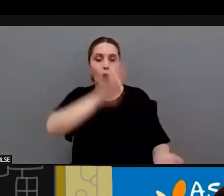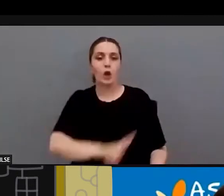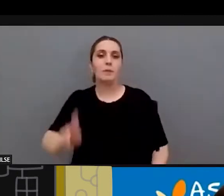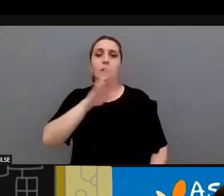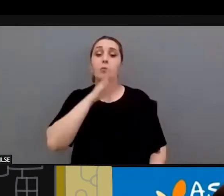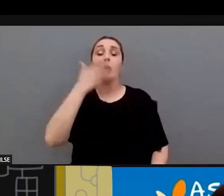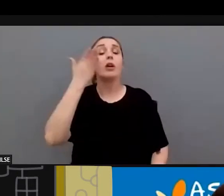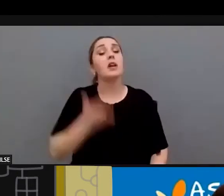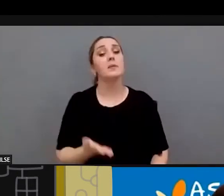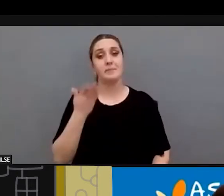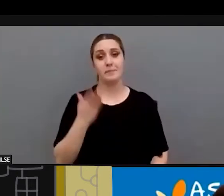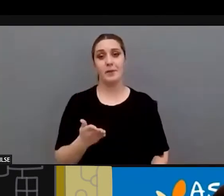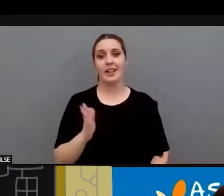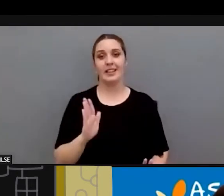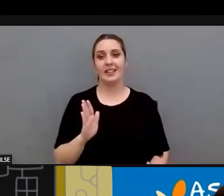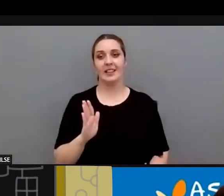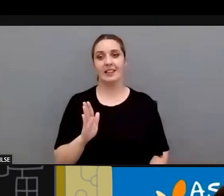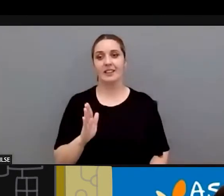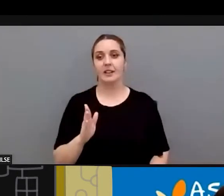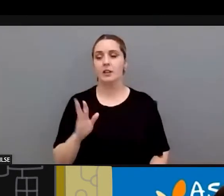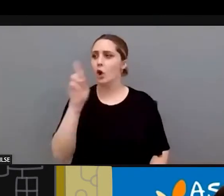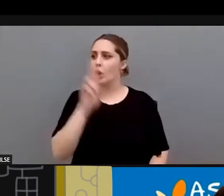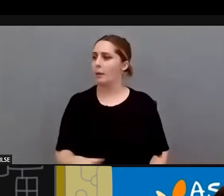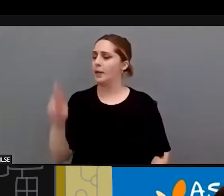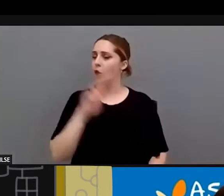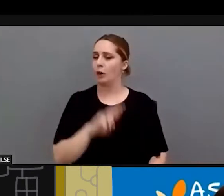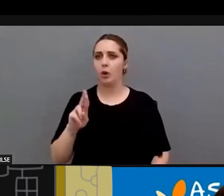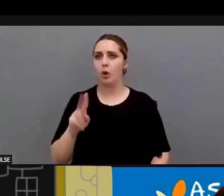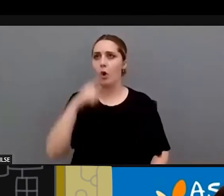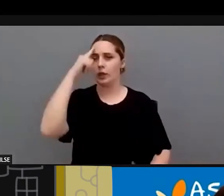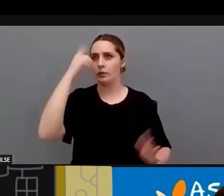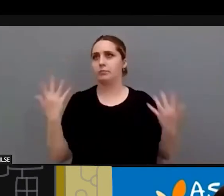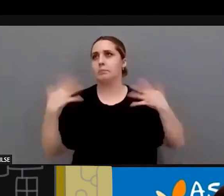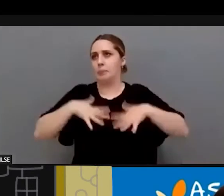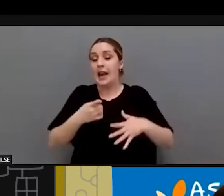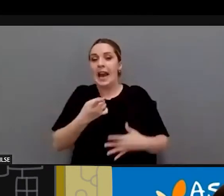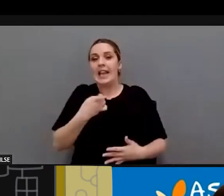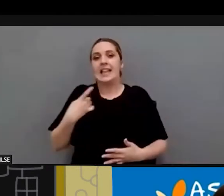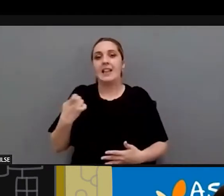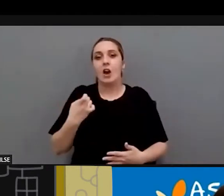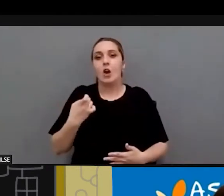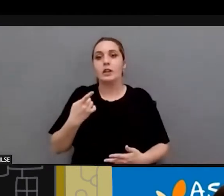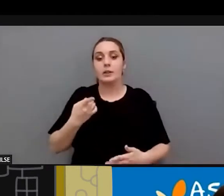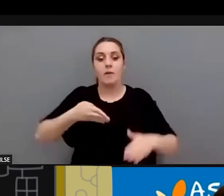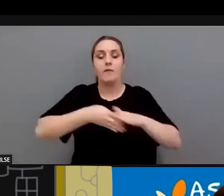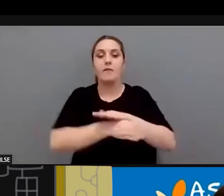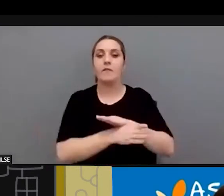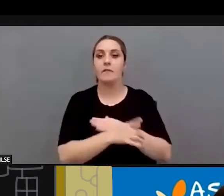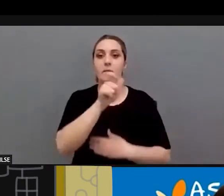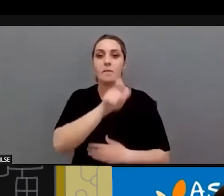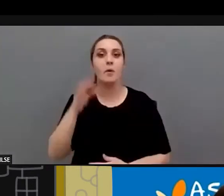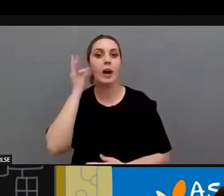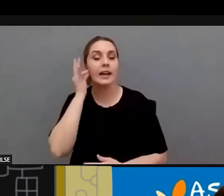importante repetirlo las veces que haga falta para tomar conciencia de la necesidad que tenemos de facilitar el acceso de las mujeres con